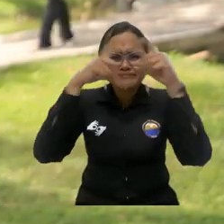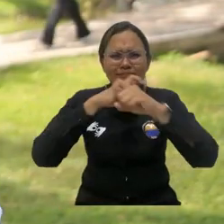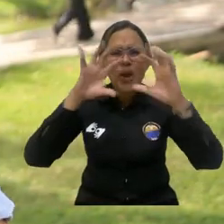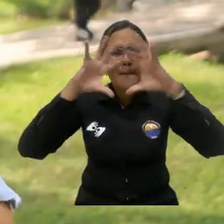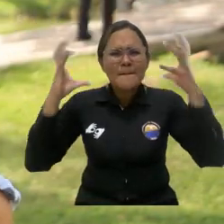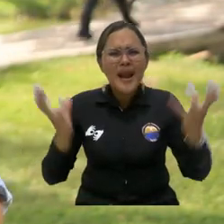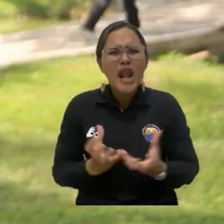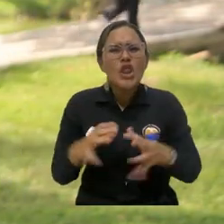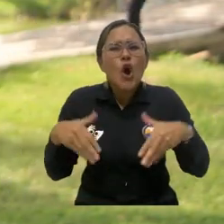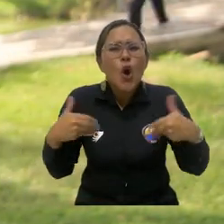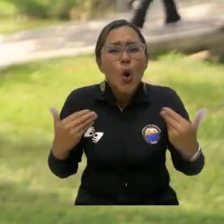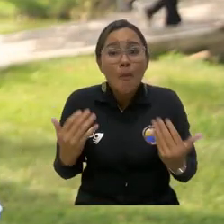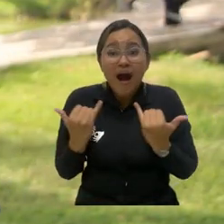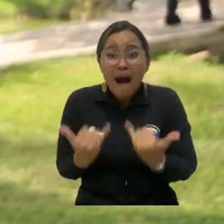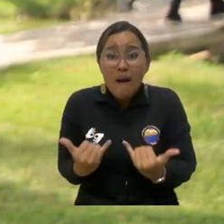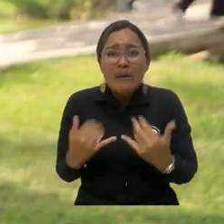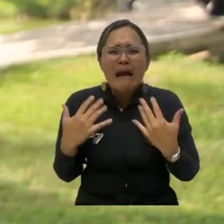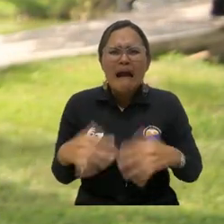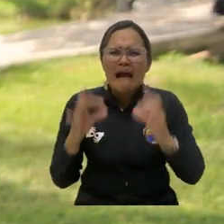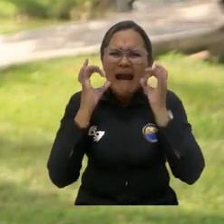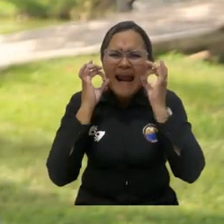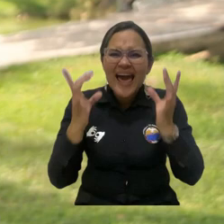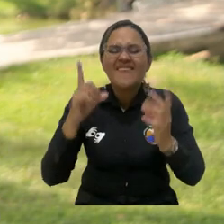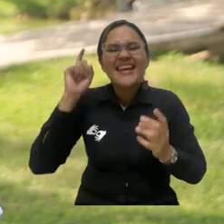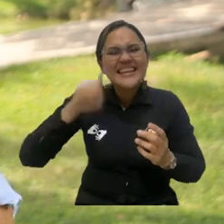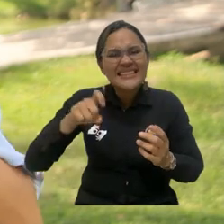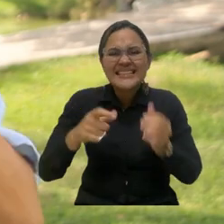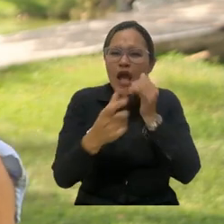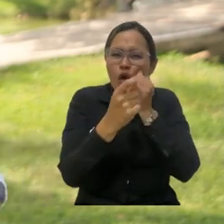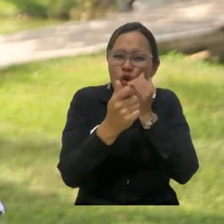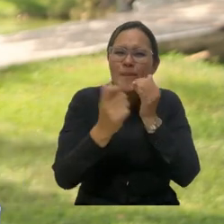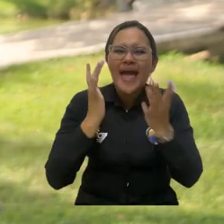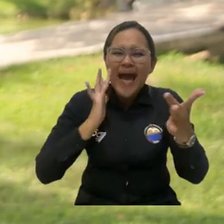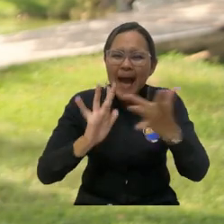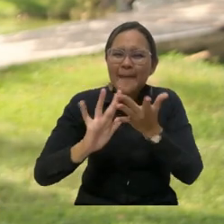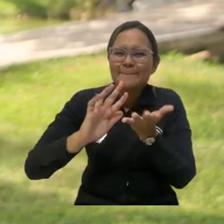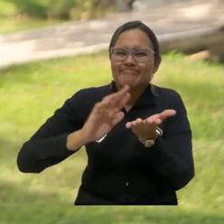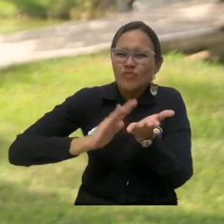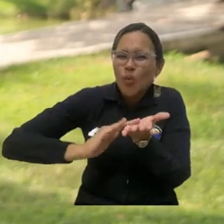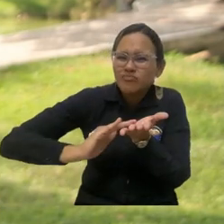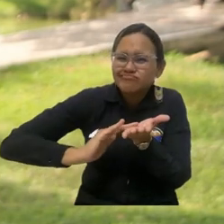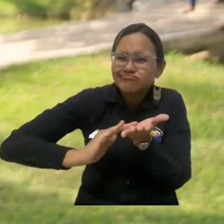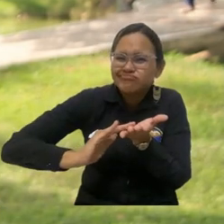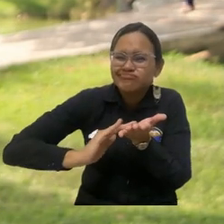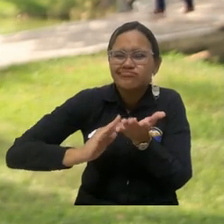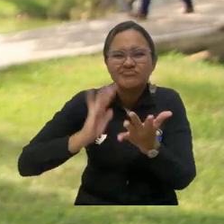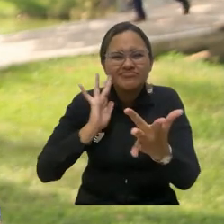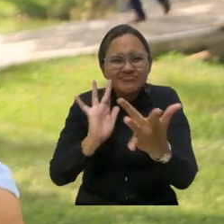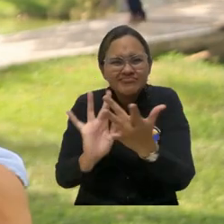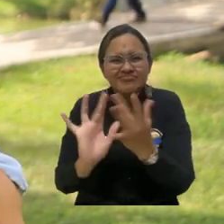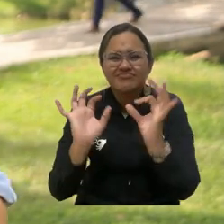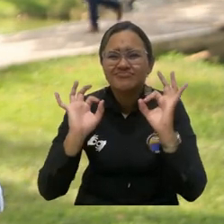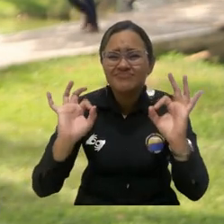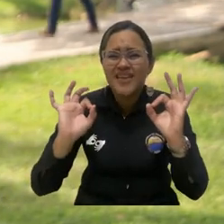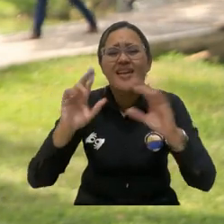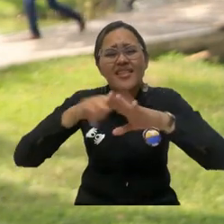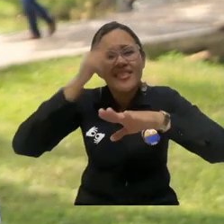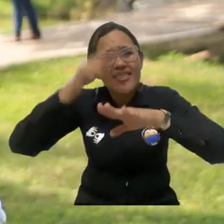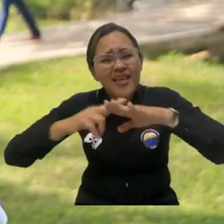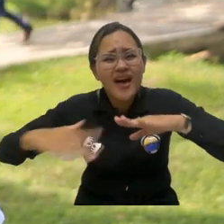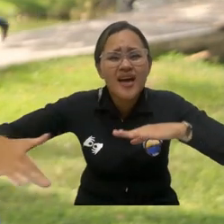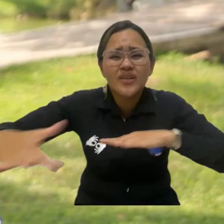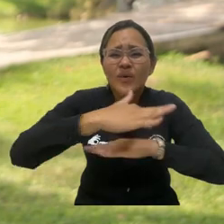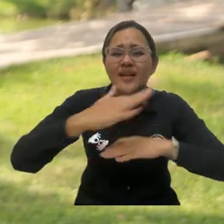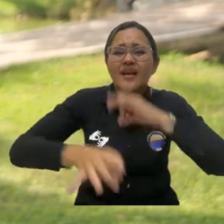riesgo. Entonces es una economía restaurativa que debe cambiar su modo de ver la naturaleza, sus relaciones